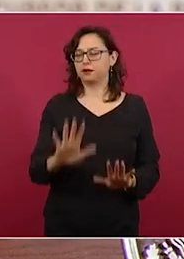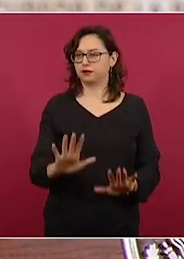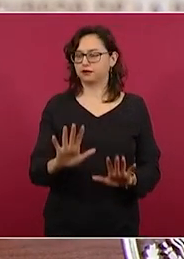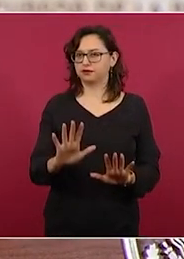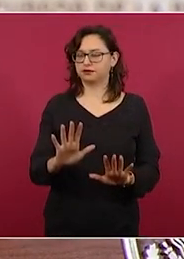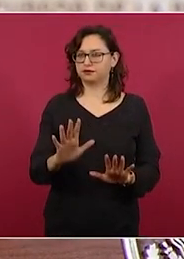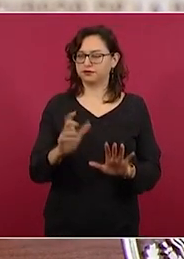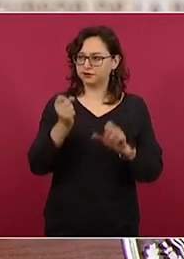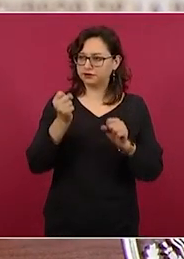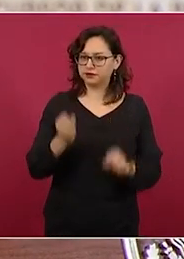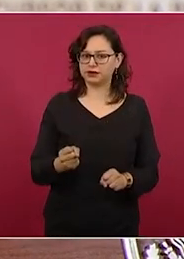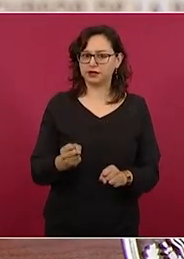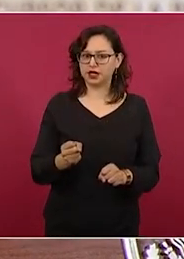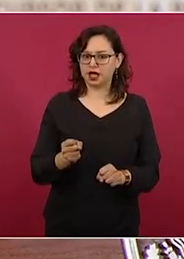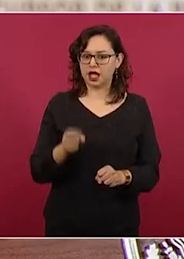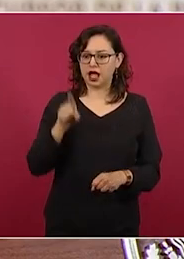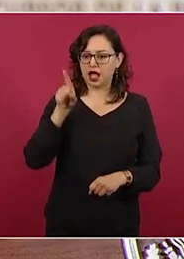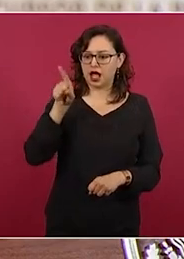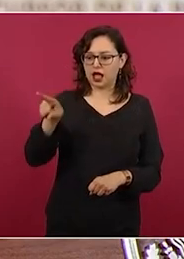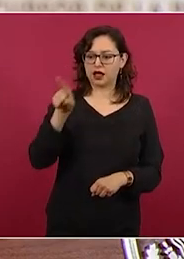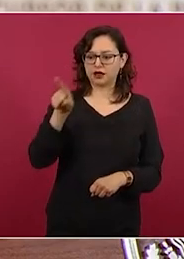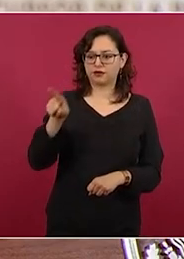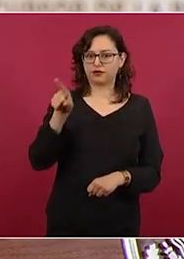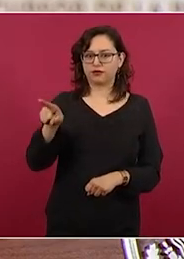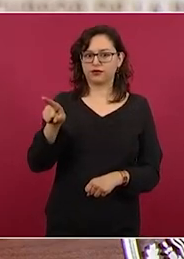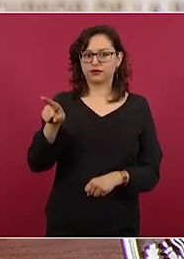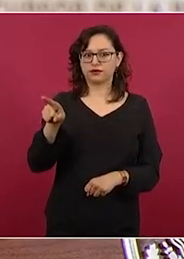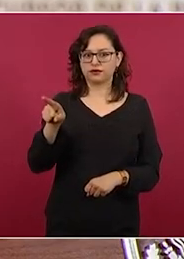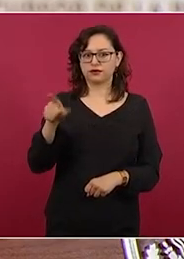día 8, en la tarde.